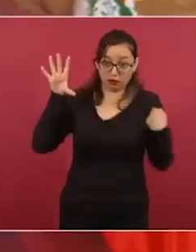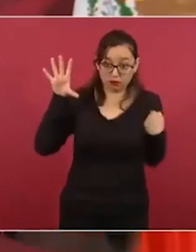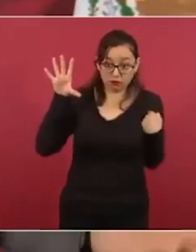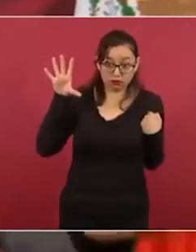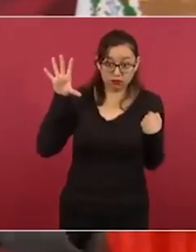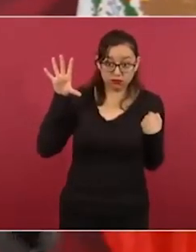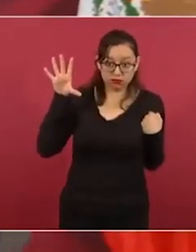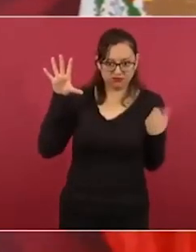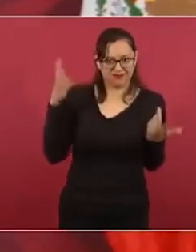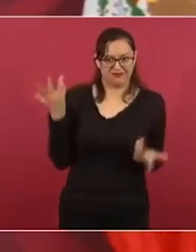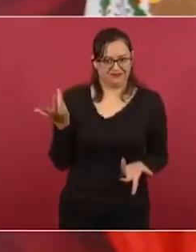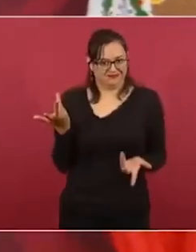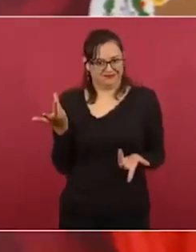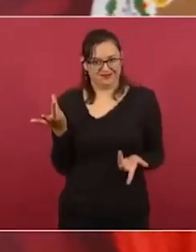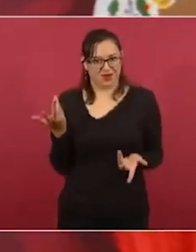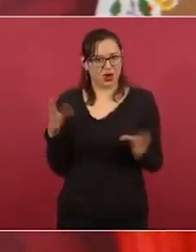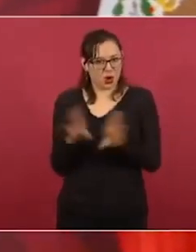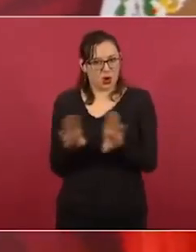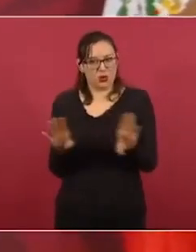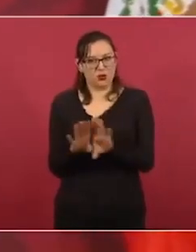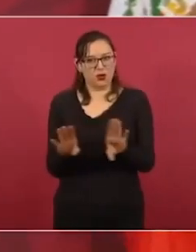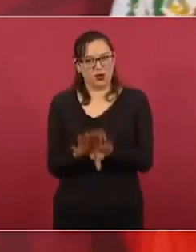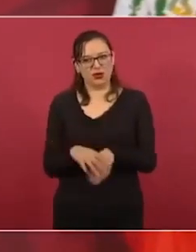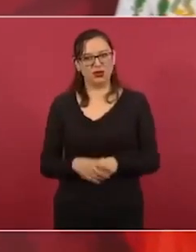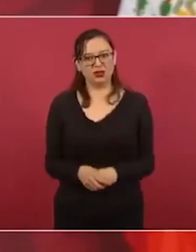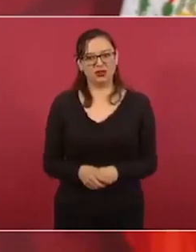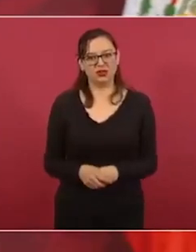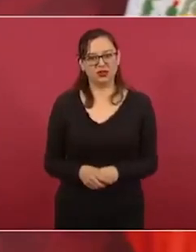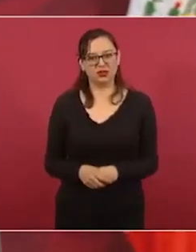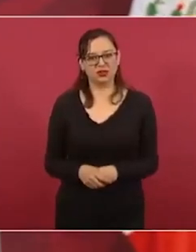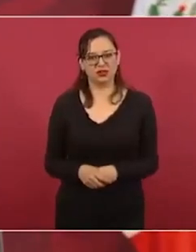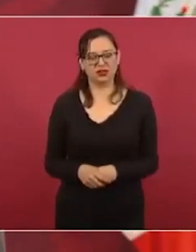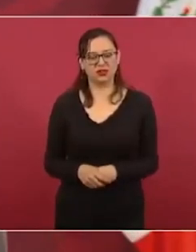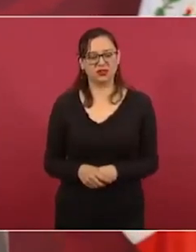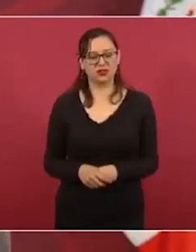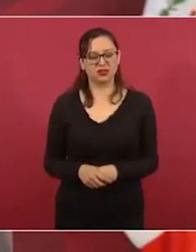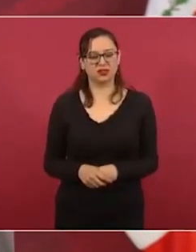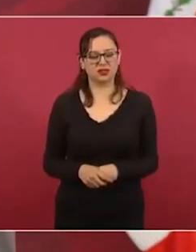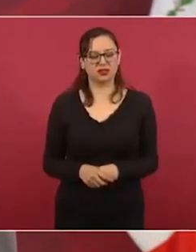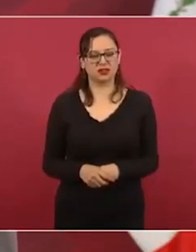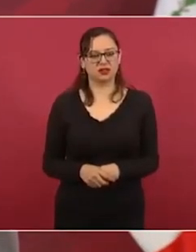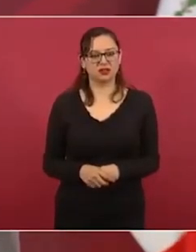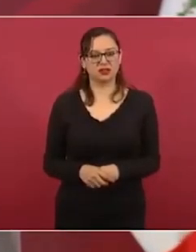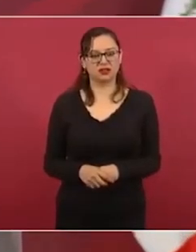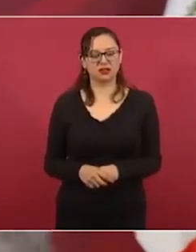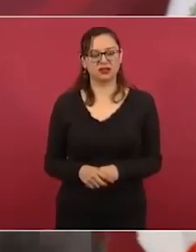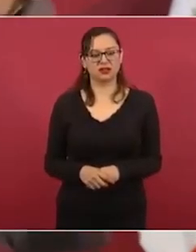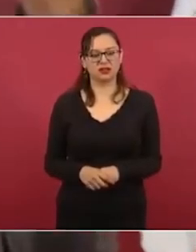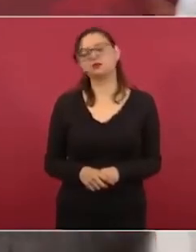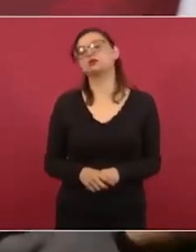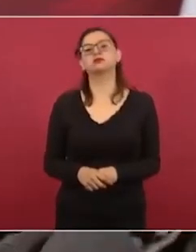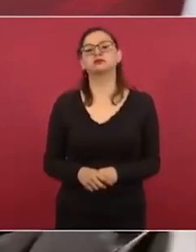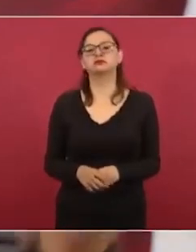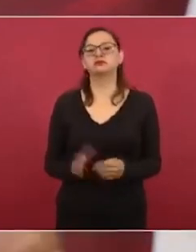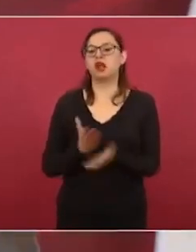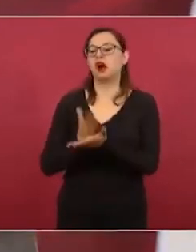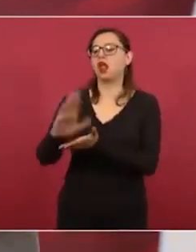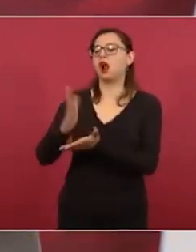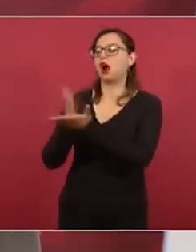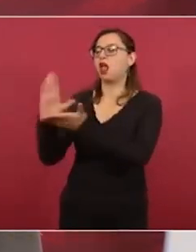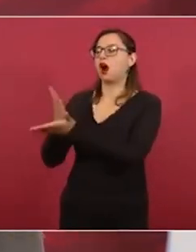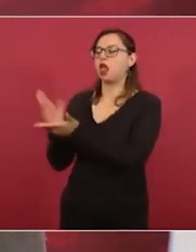no sería eso, si se excluye.